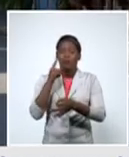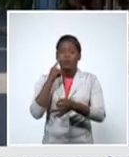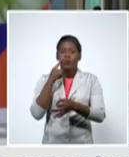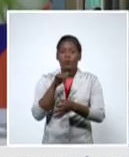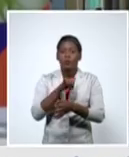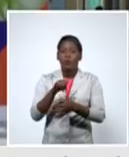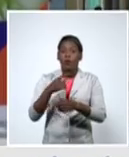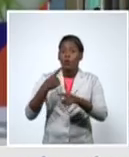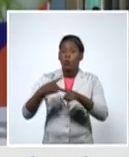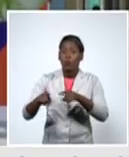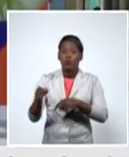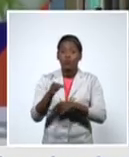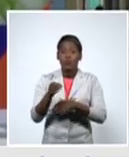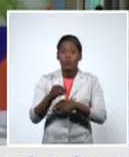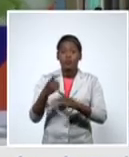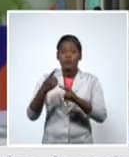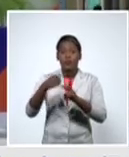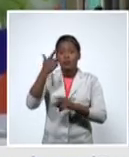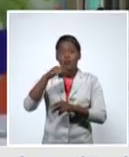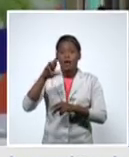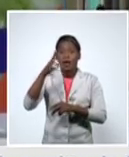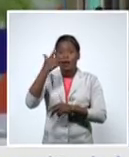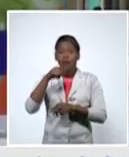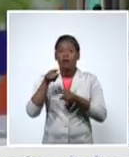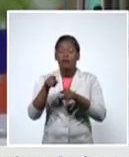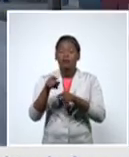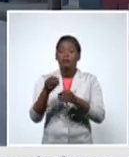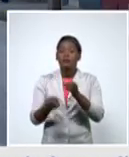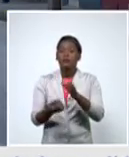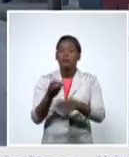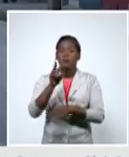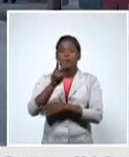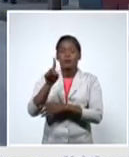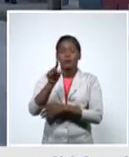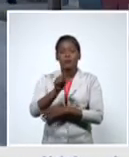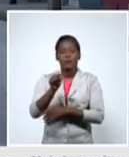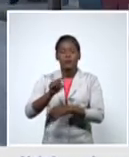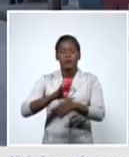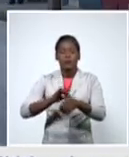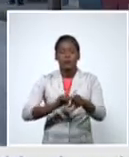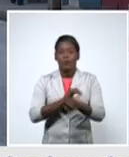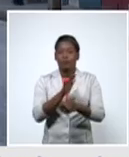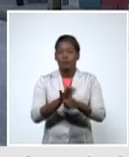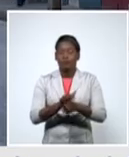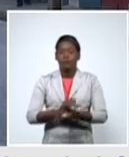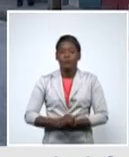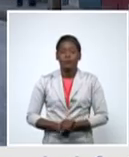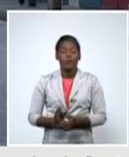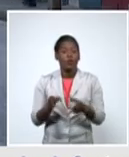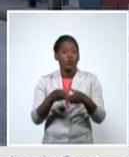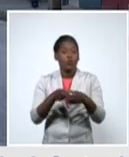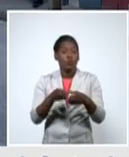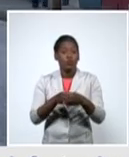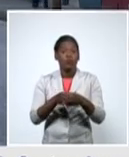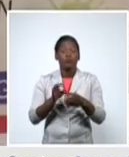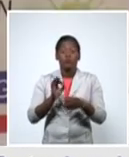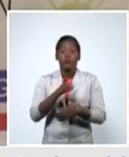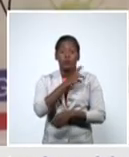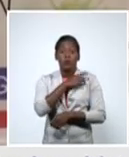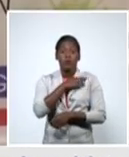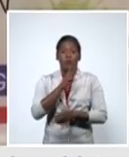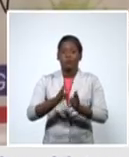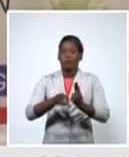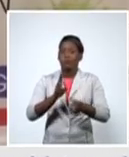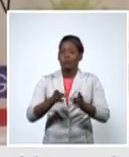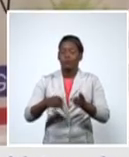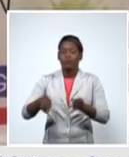Yara que confirman 21 las máximas autoridades de la provincia de Granma continúan alertando a la población para